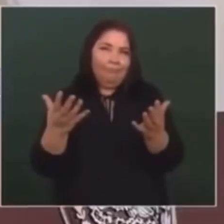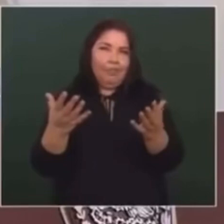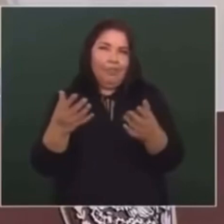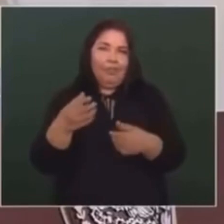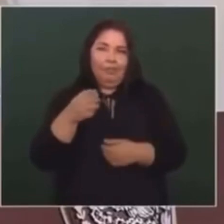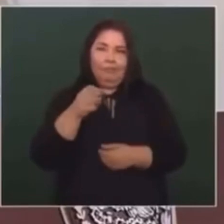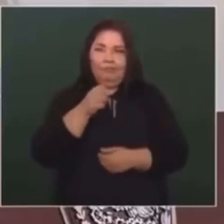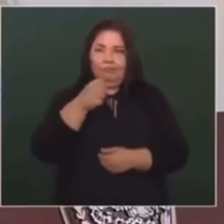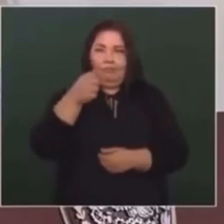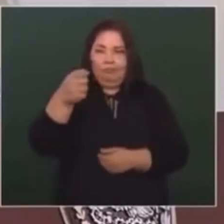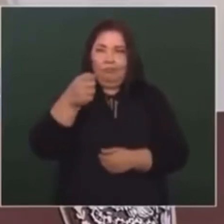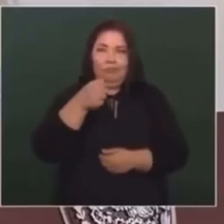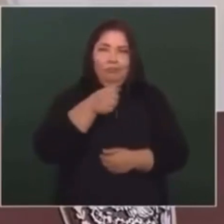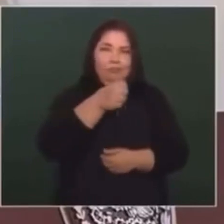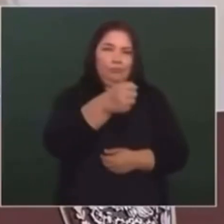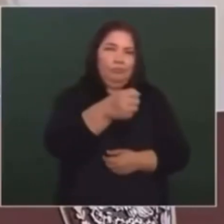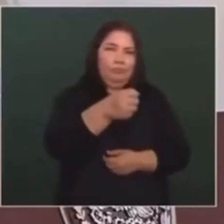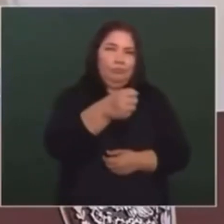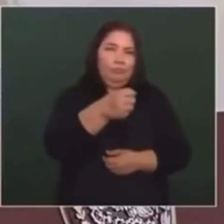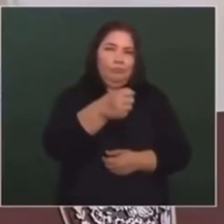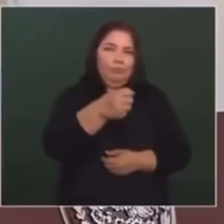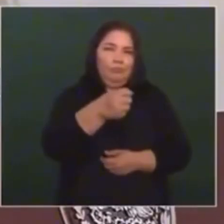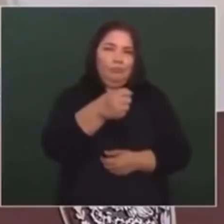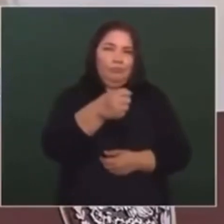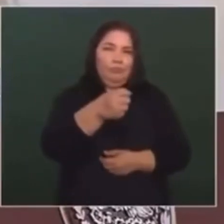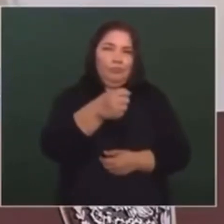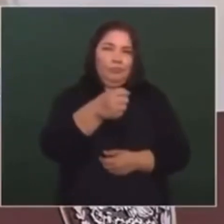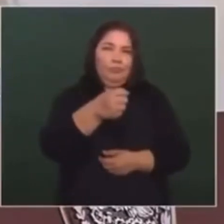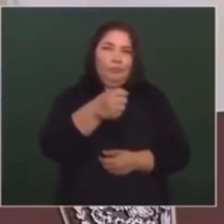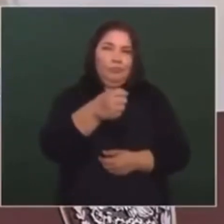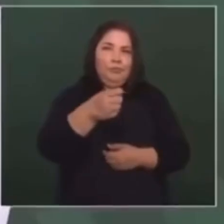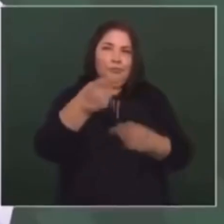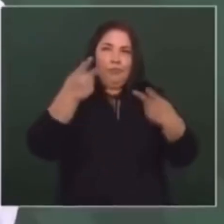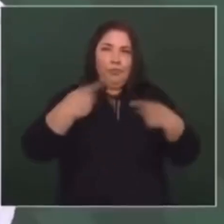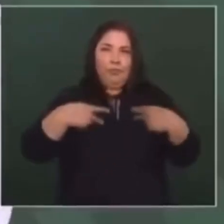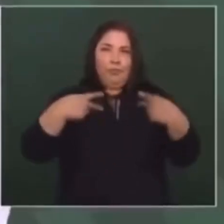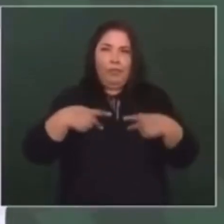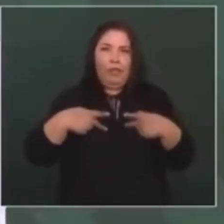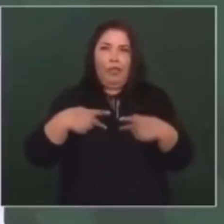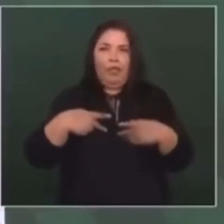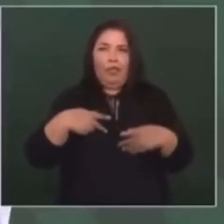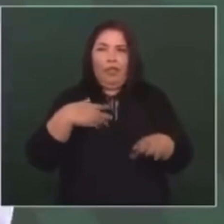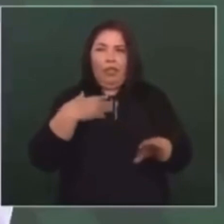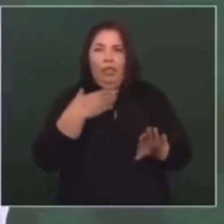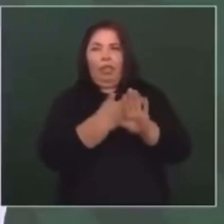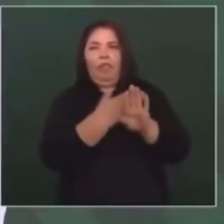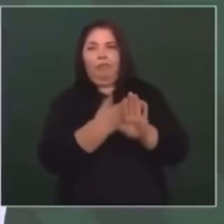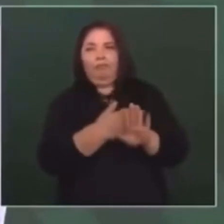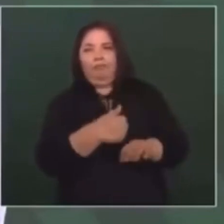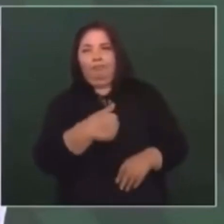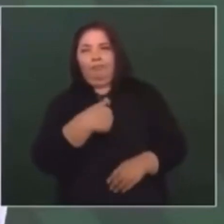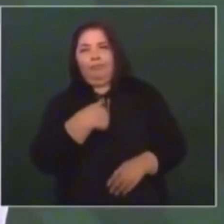micrófono a agentes para que me mentaran la madre.